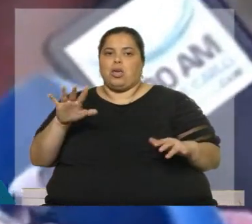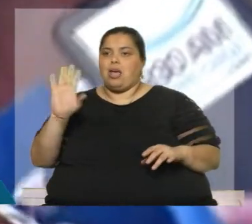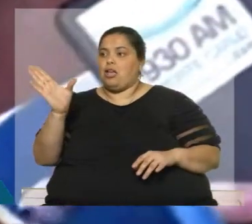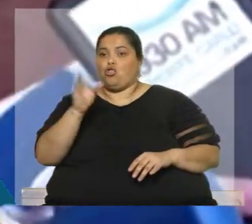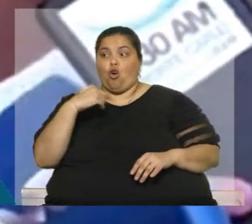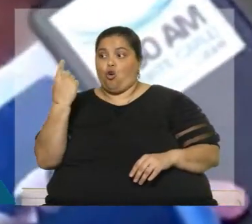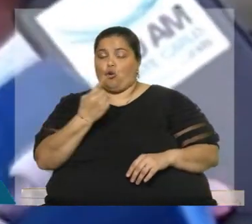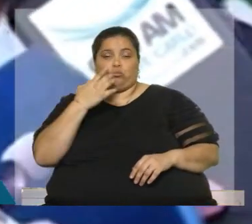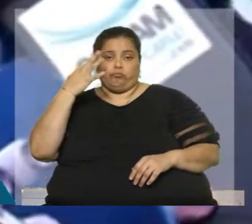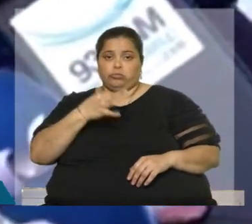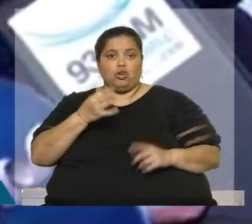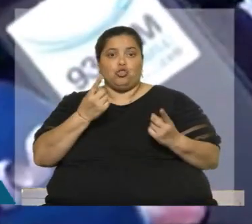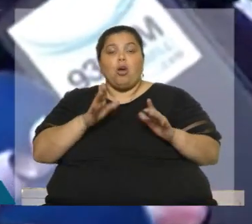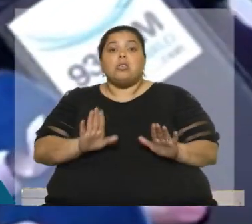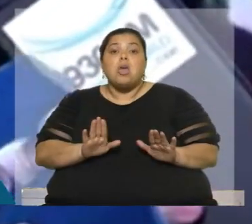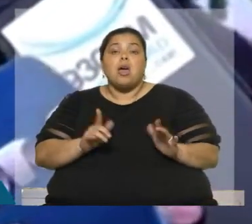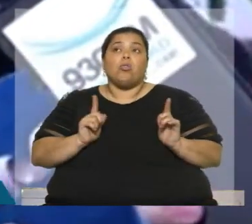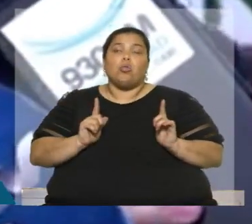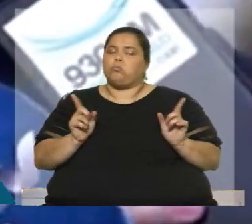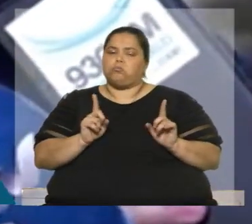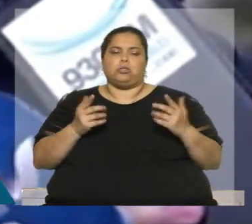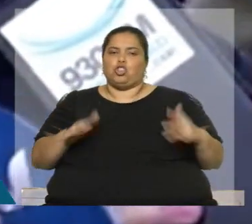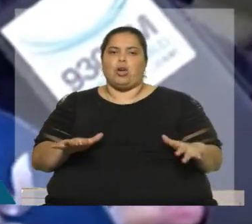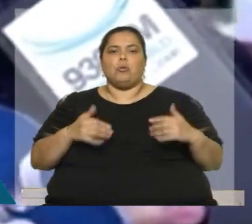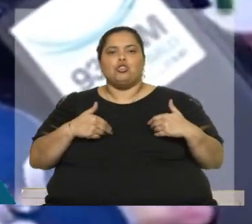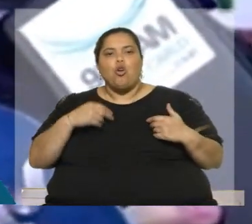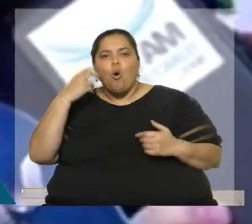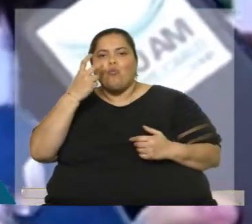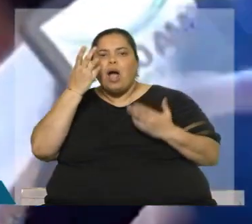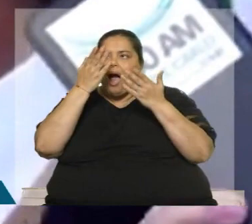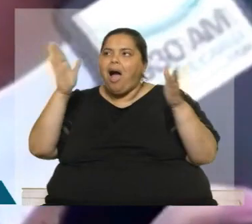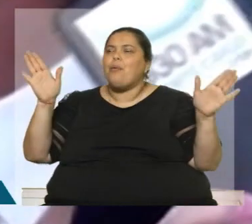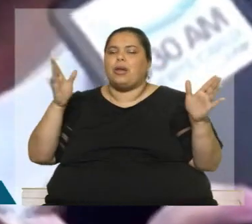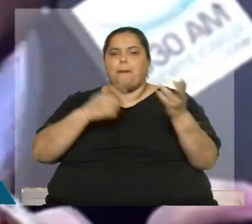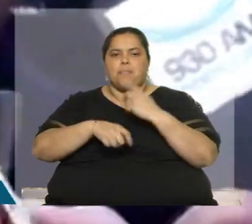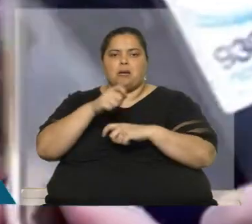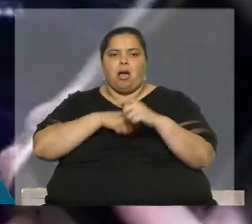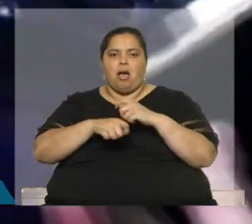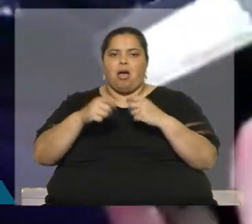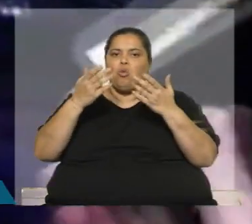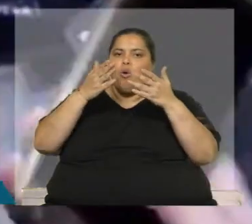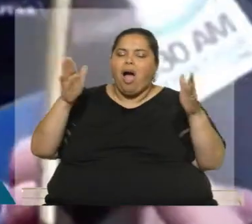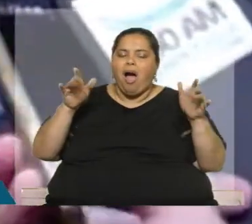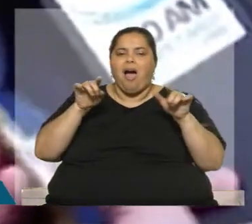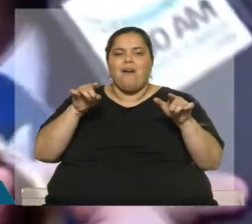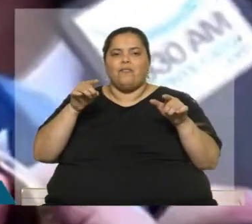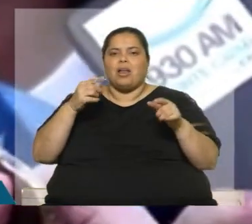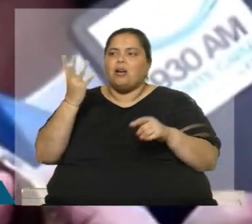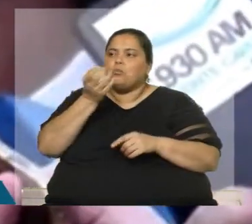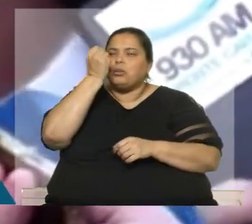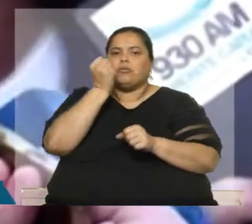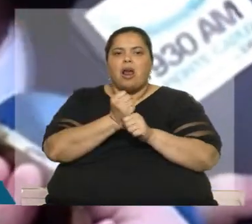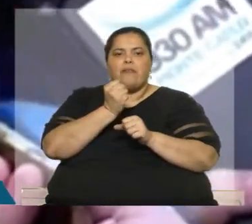somos contestes, a quedarnos quietos. Nosotros tenemos que abrir mercados, tenemos que conseguir laburo para nuestra gente, tenemos que vender nuestro... Espera que termine. Tenemos